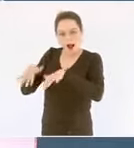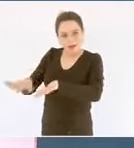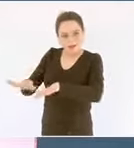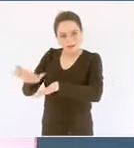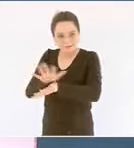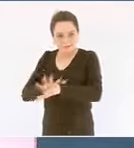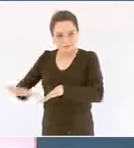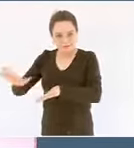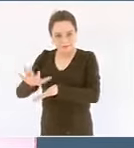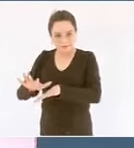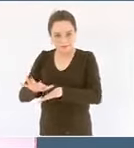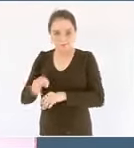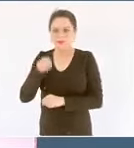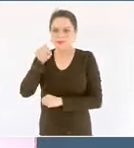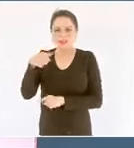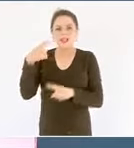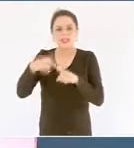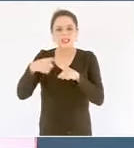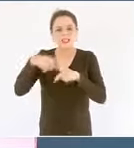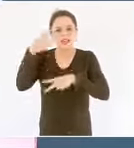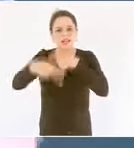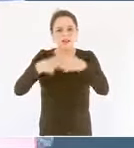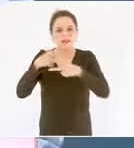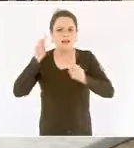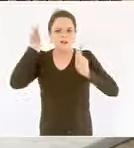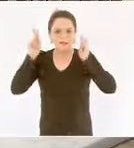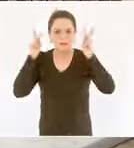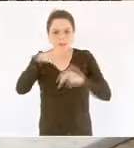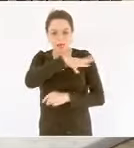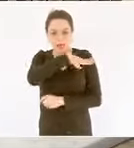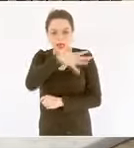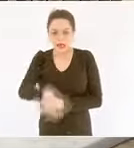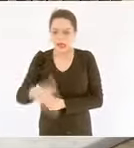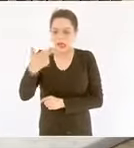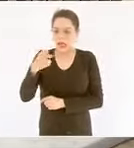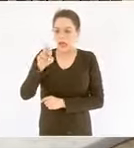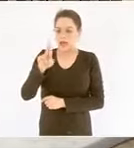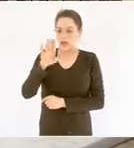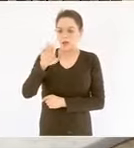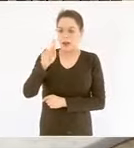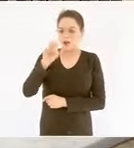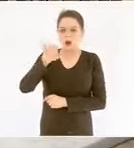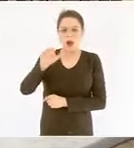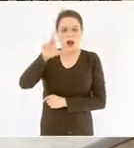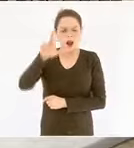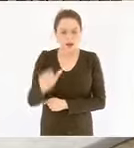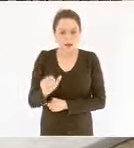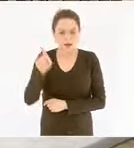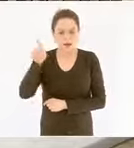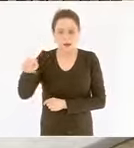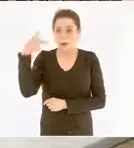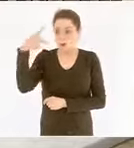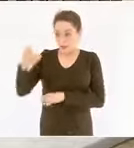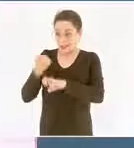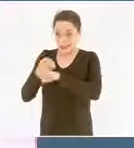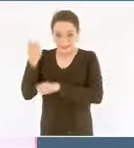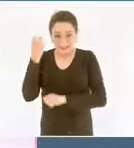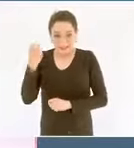el general Heriberto Jara gobernador de ese estado